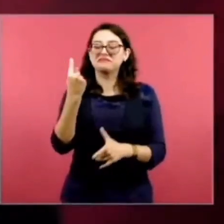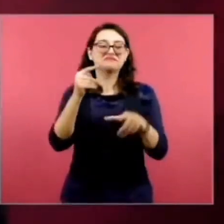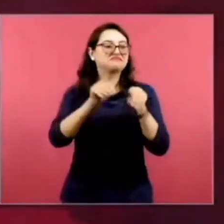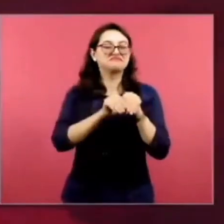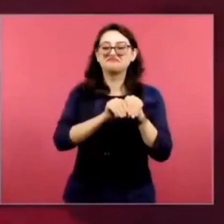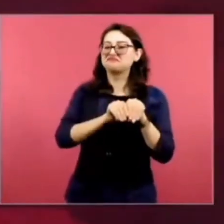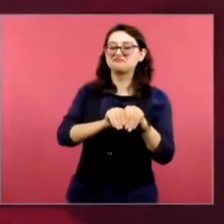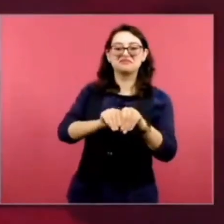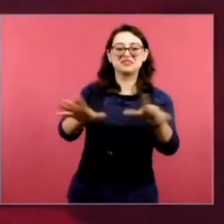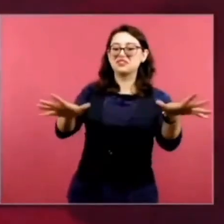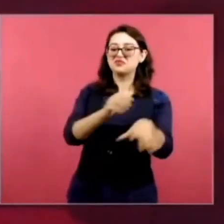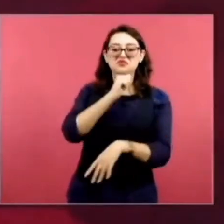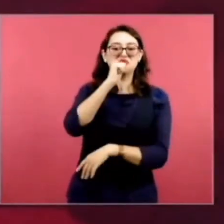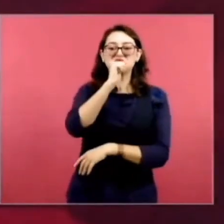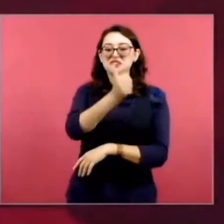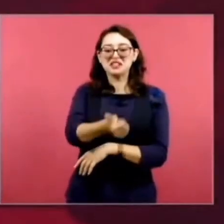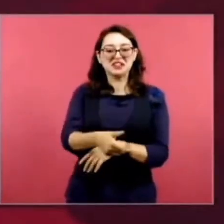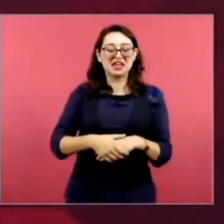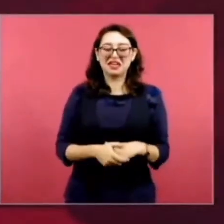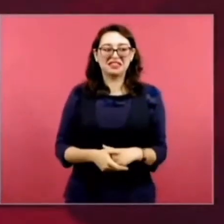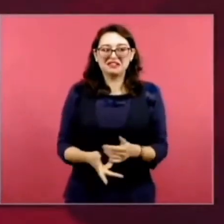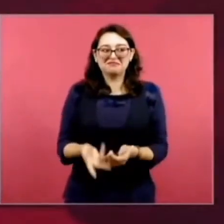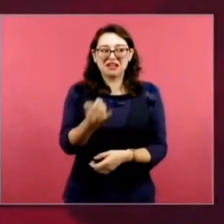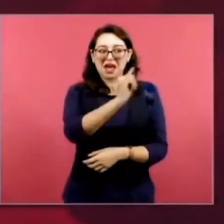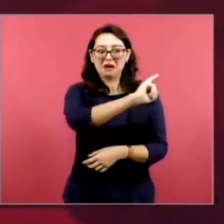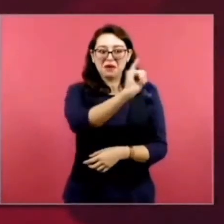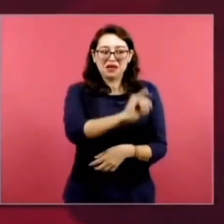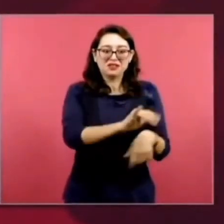ver estos asuntos en televisión.